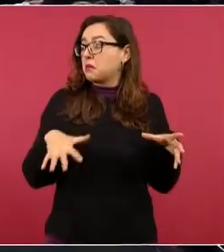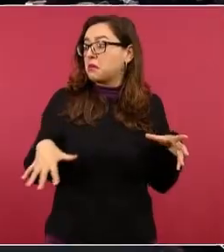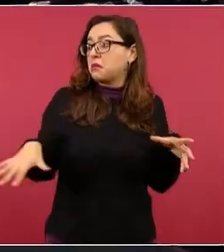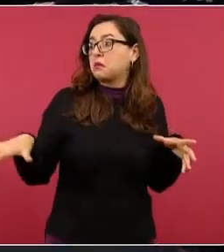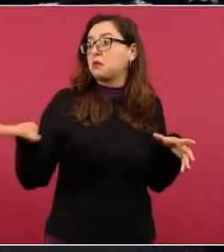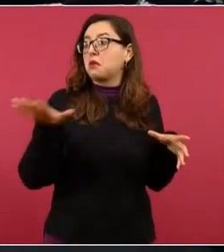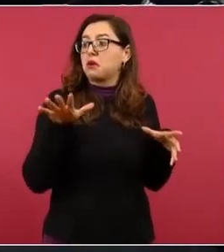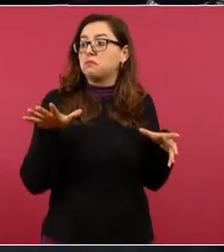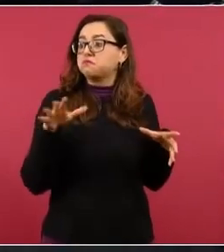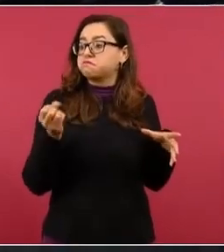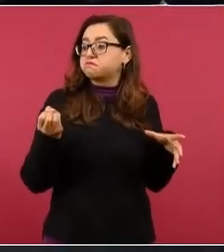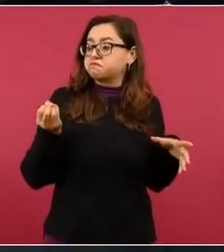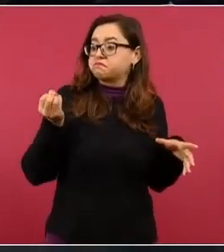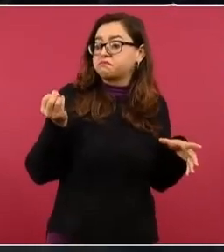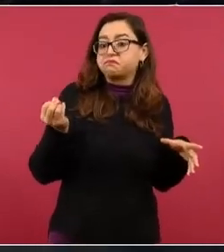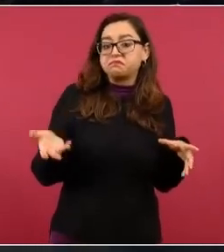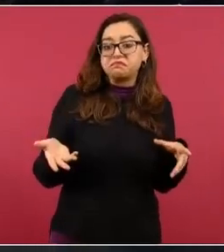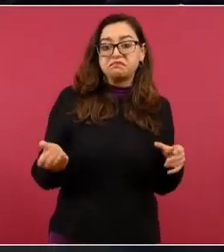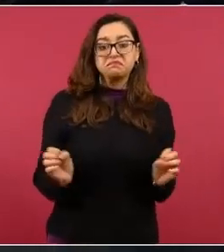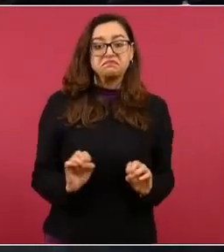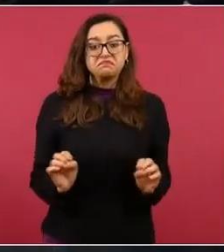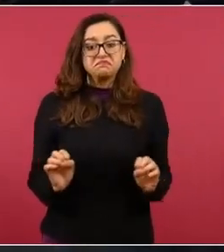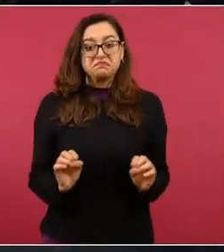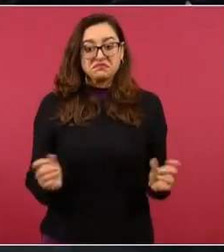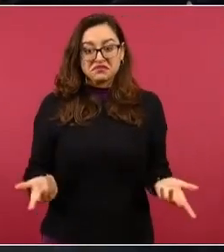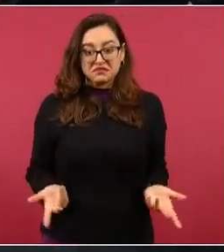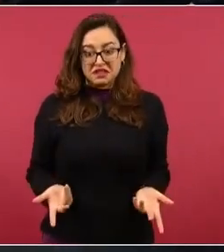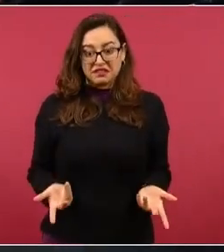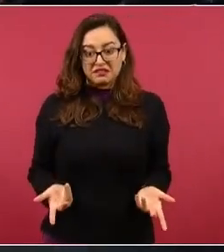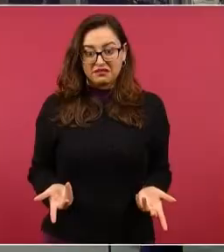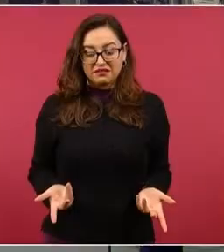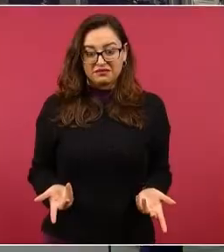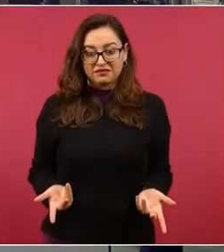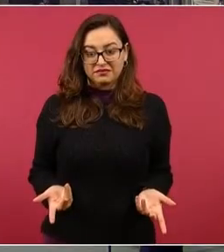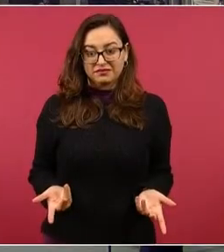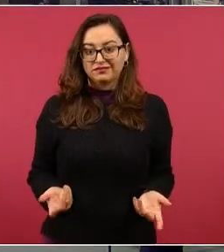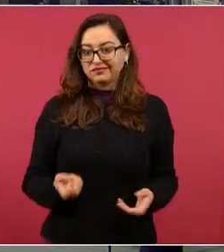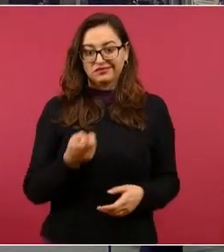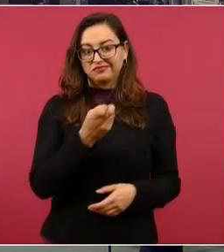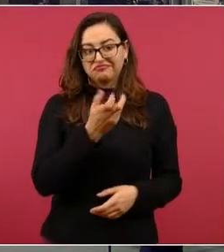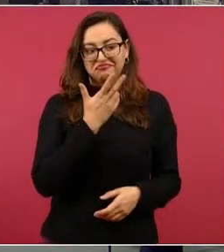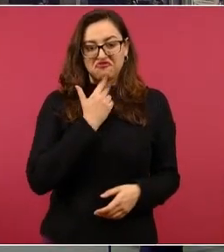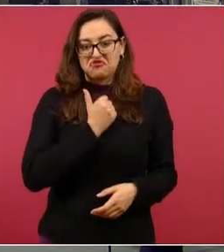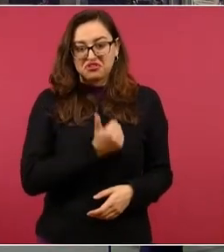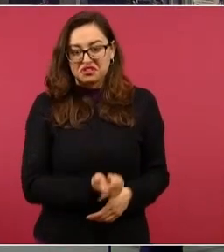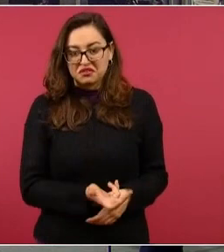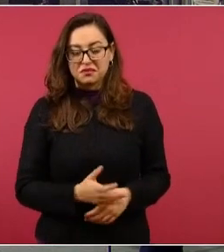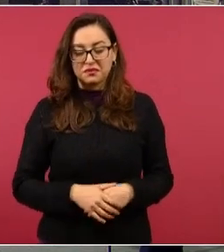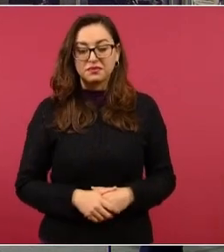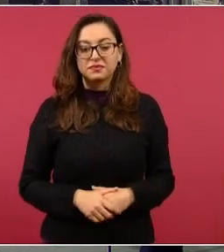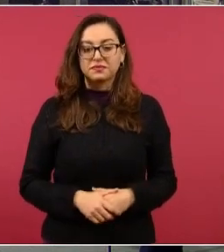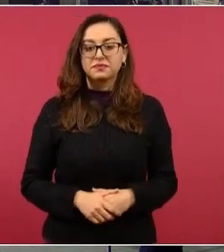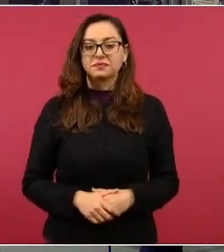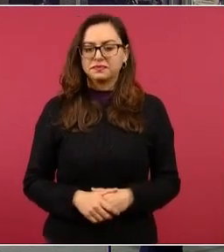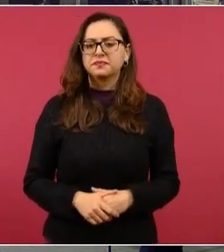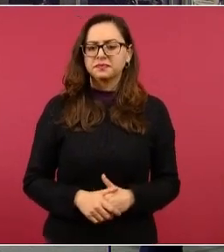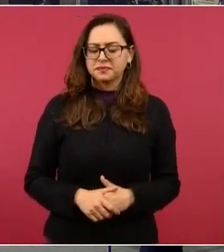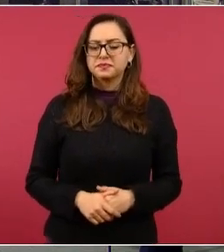personas. ¿Qué va al 3%? Sí, sí, sí,